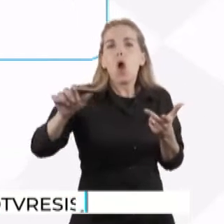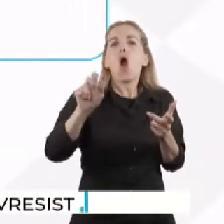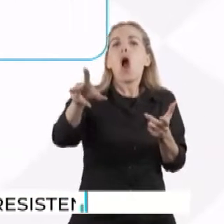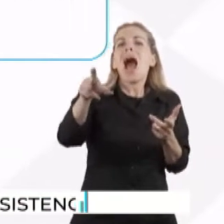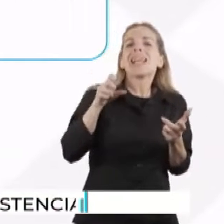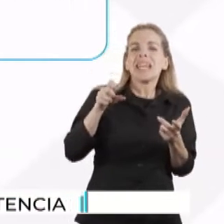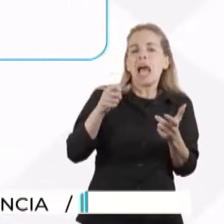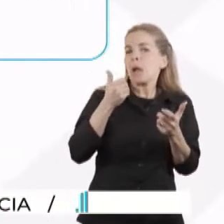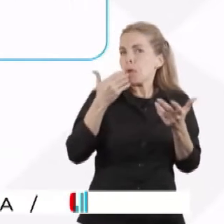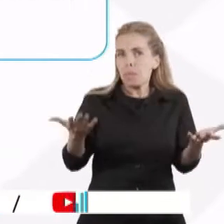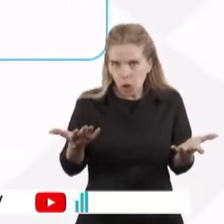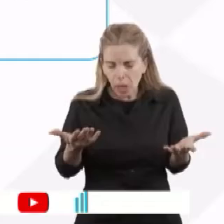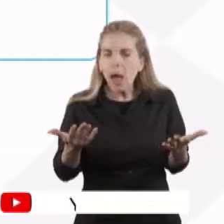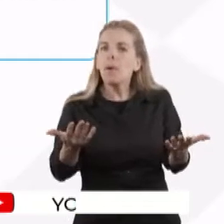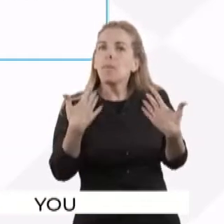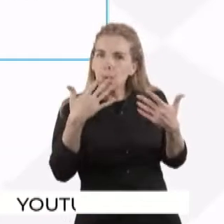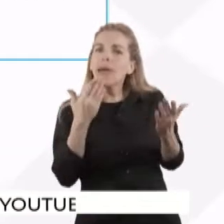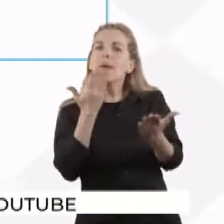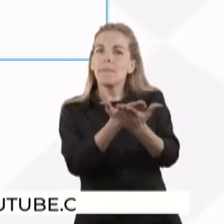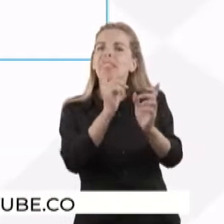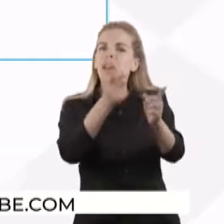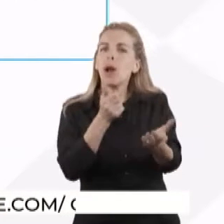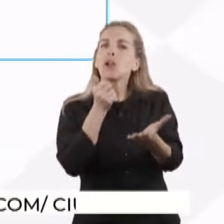residentes por cualquier otro motivo en una vivienda.